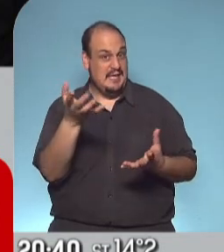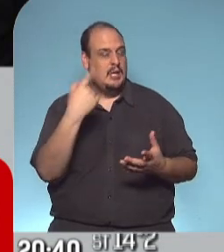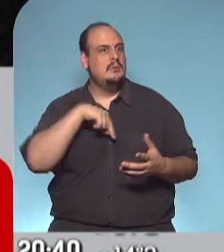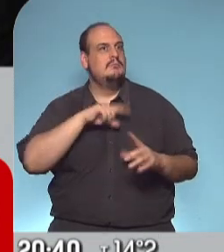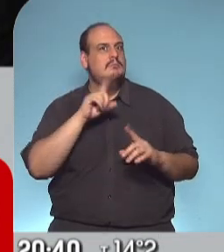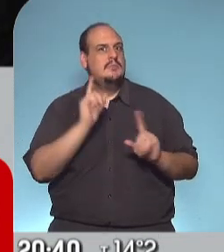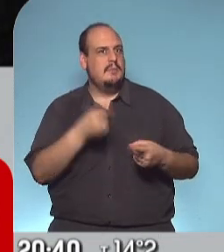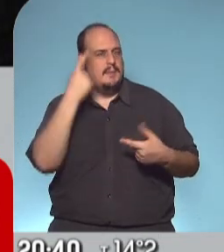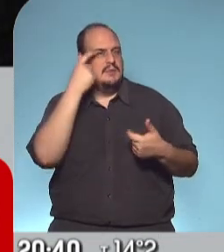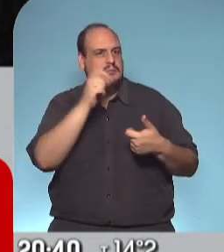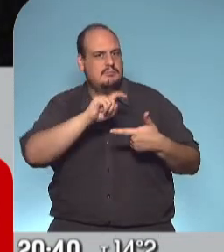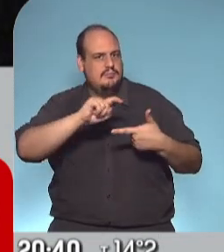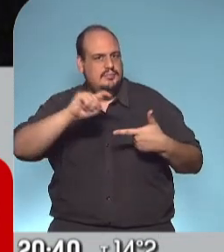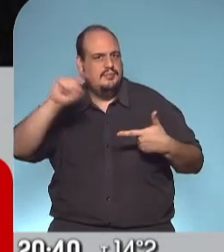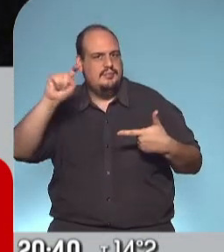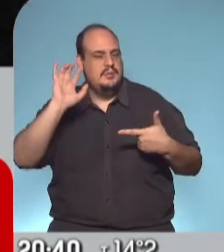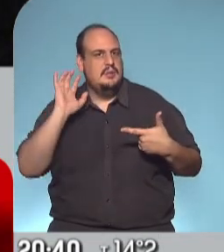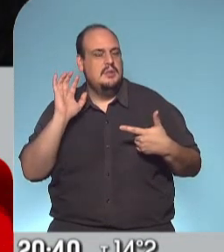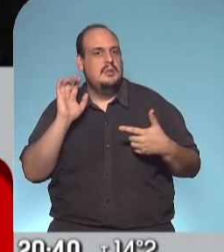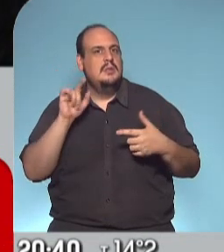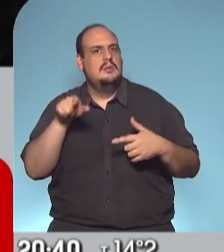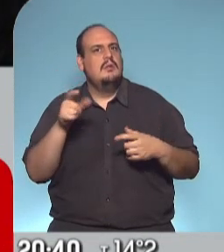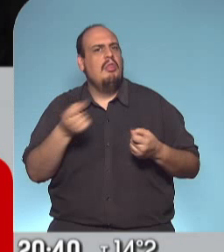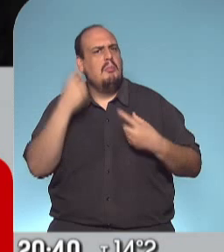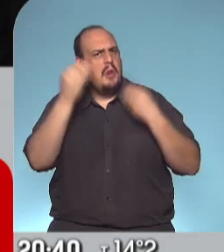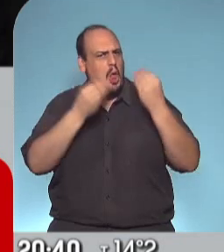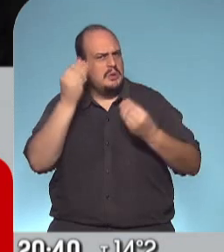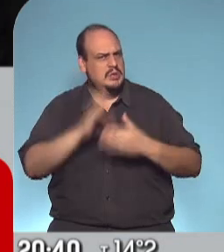que va subiendo, ¿es muy preocupante para ustedes?